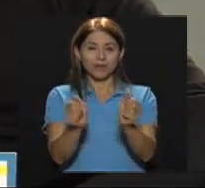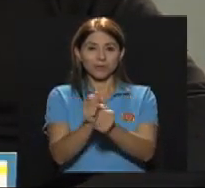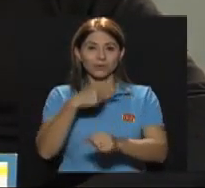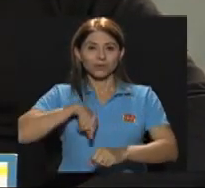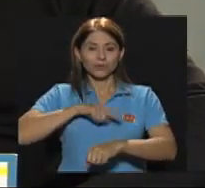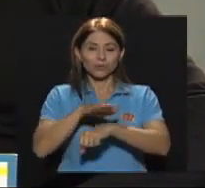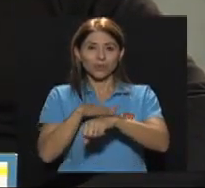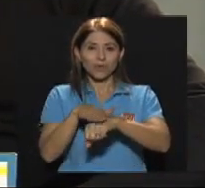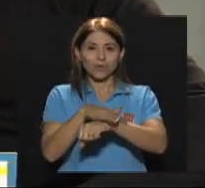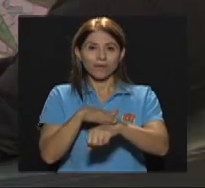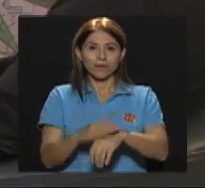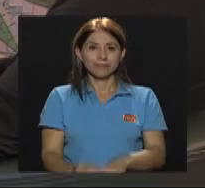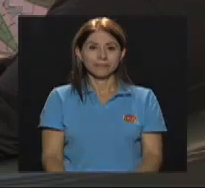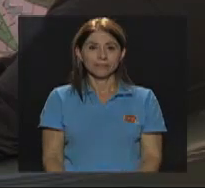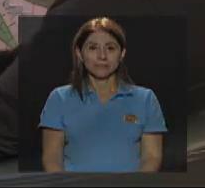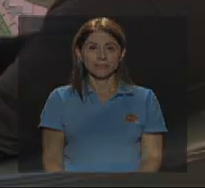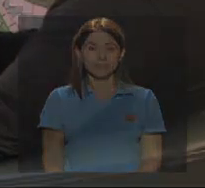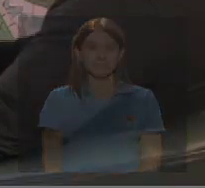Con nosotros